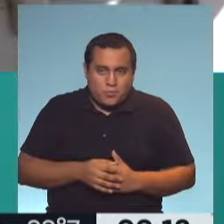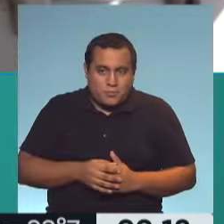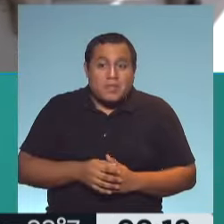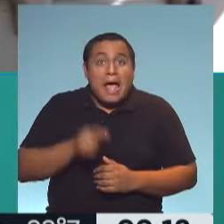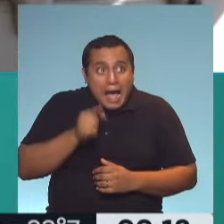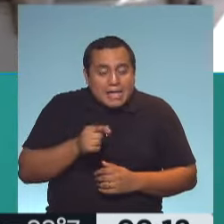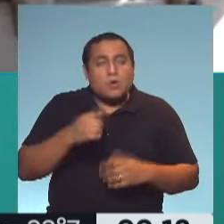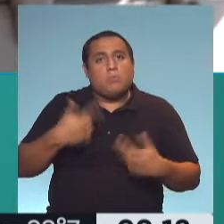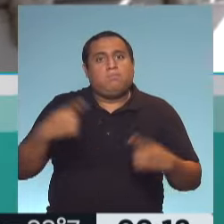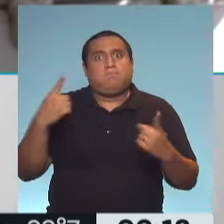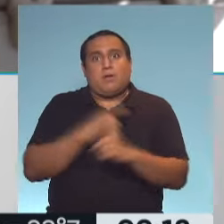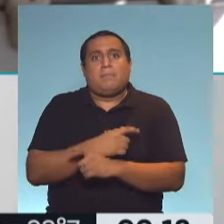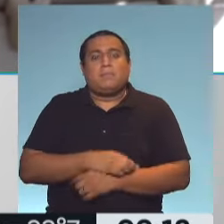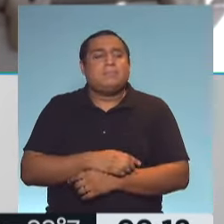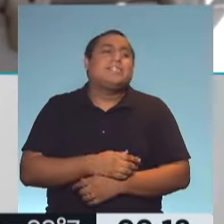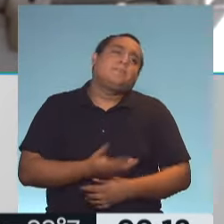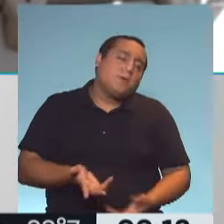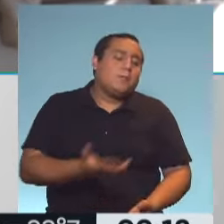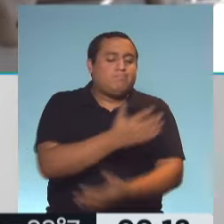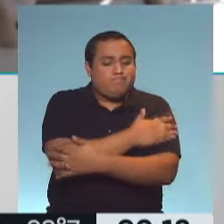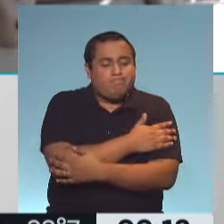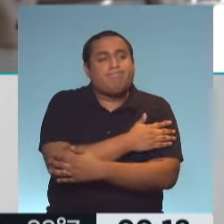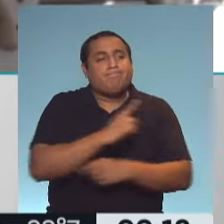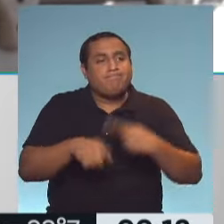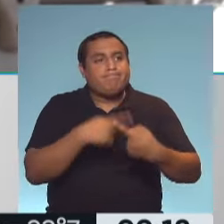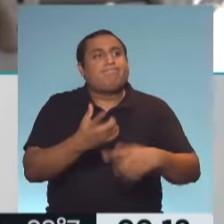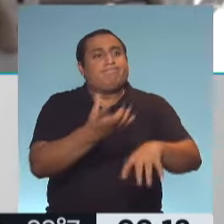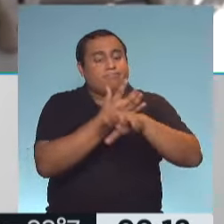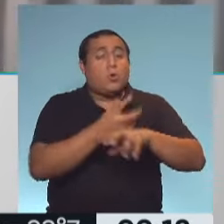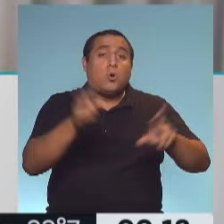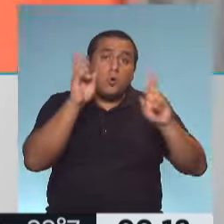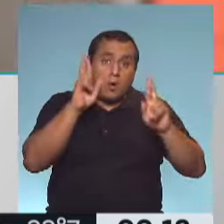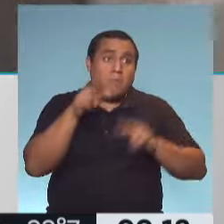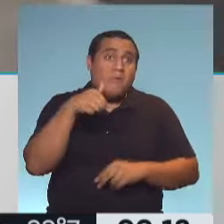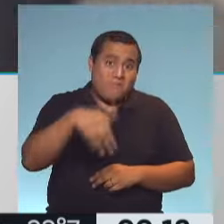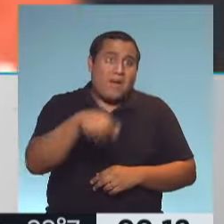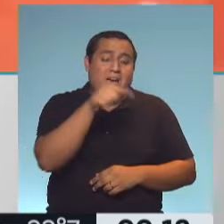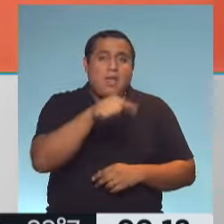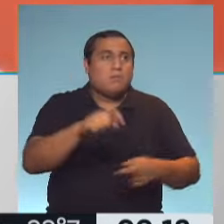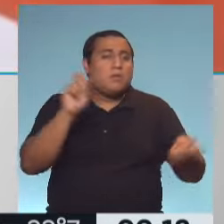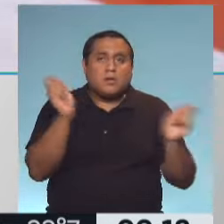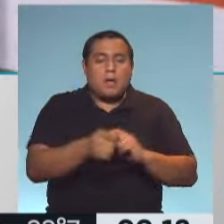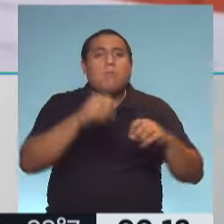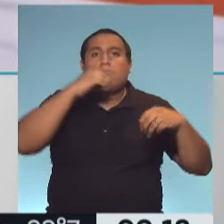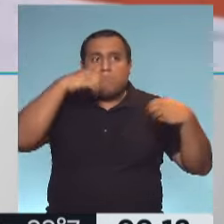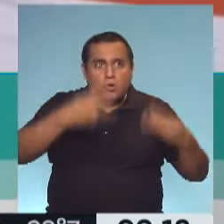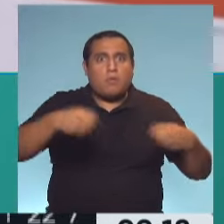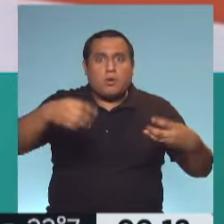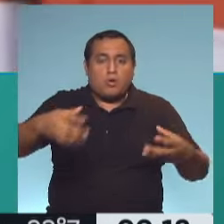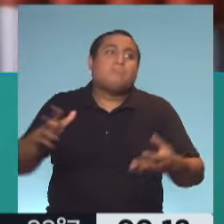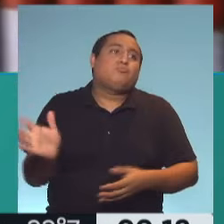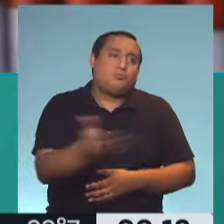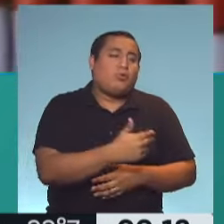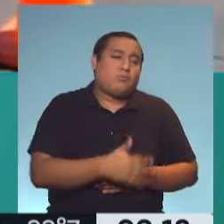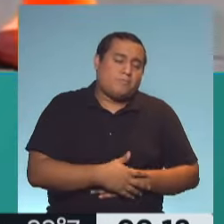se entra el conflicto. Bueno, Mario, te mandamos un abrazo grande. Vamos a seguir en contacto y ojalá todo esto pueda ir evolucionando y mejorando por el bien de todos.